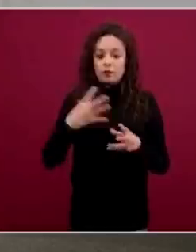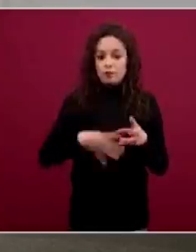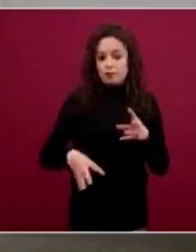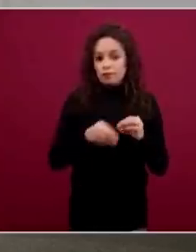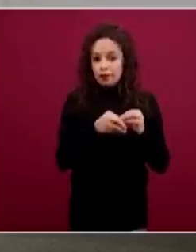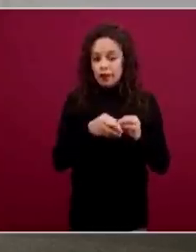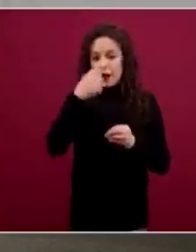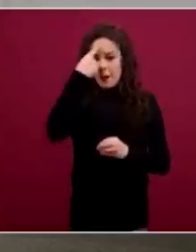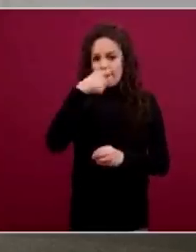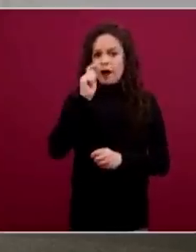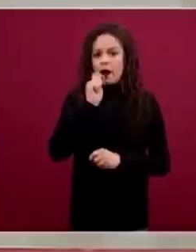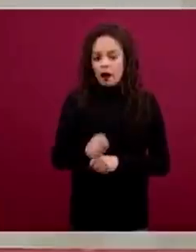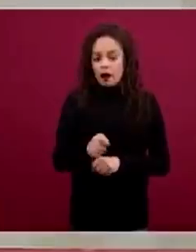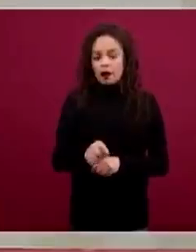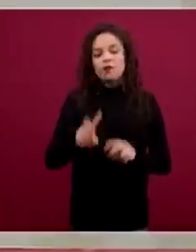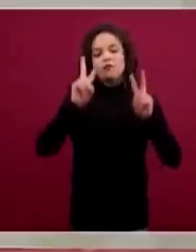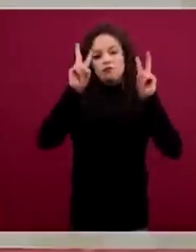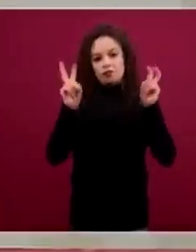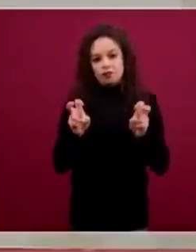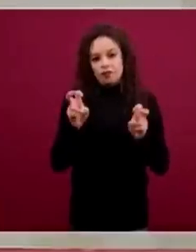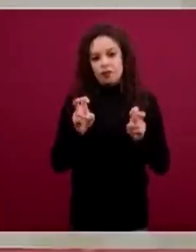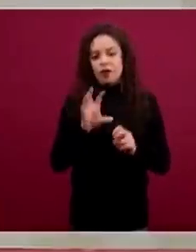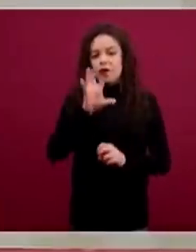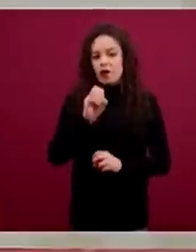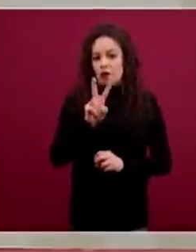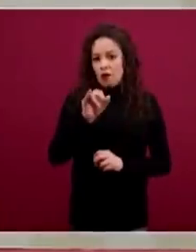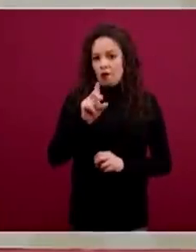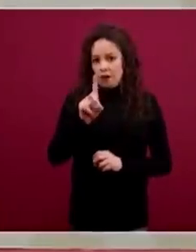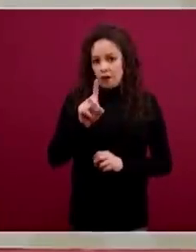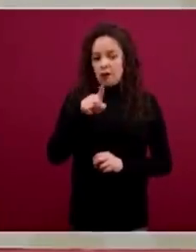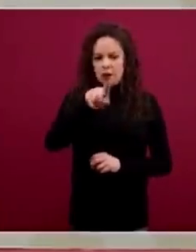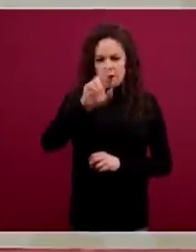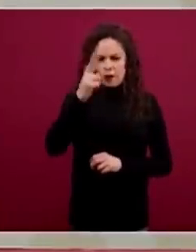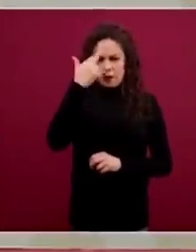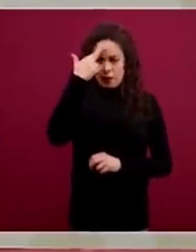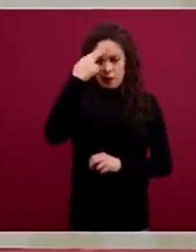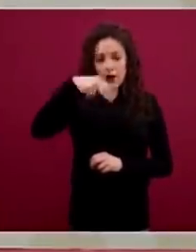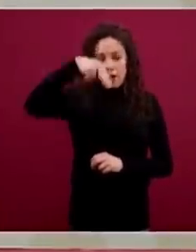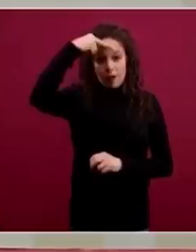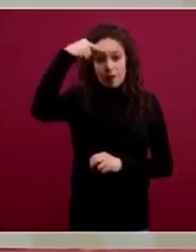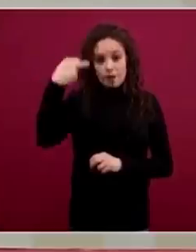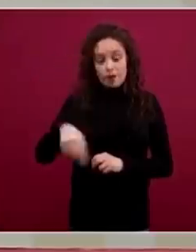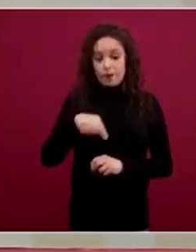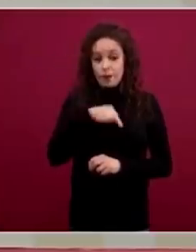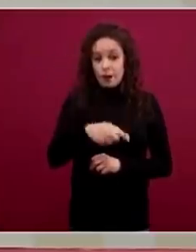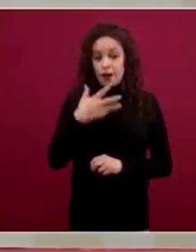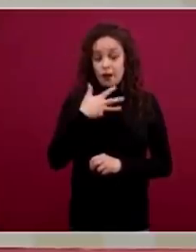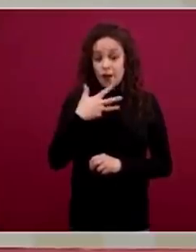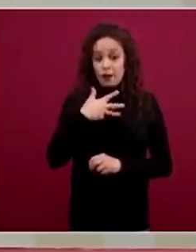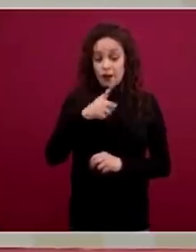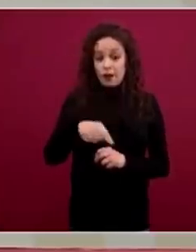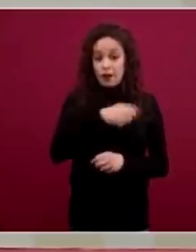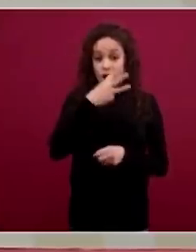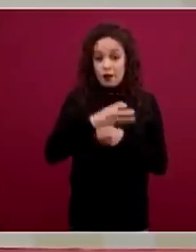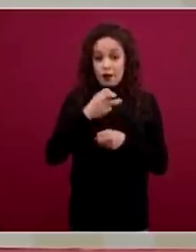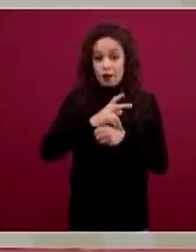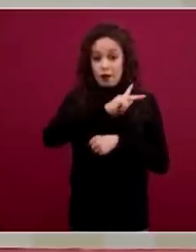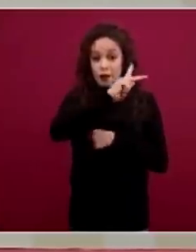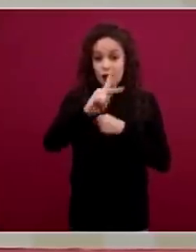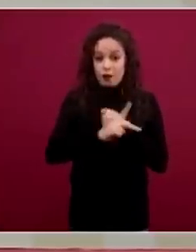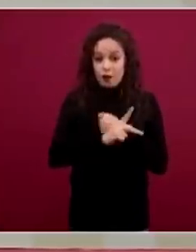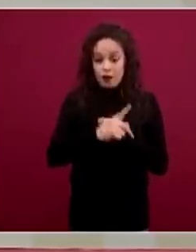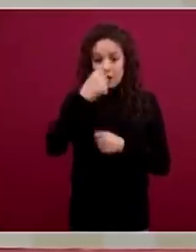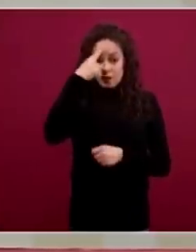Y quizá recuerdan que México es uno de tres países que fue propuesto o seleccionado